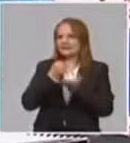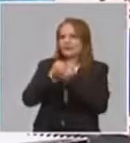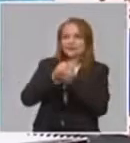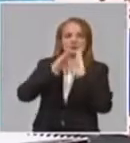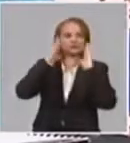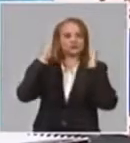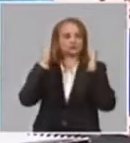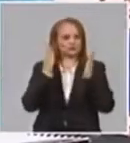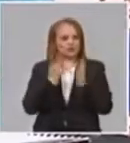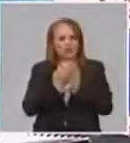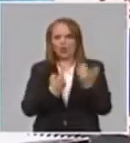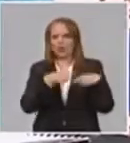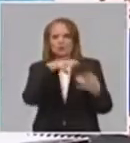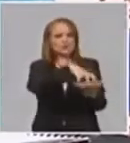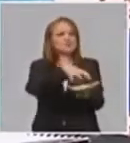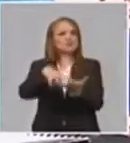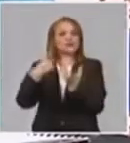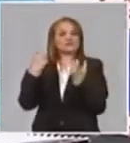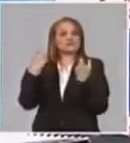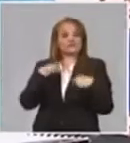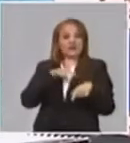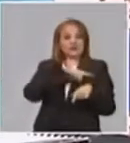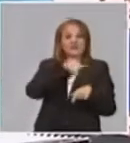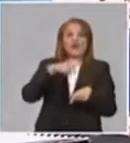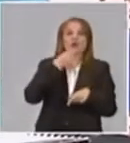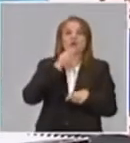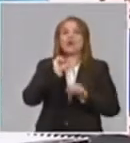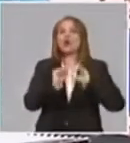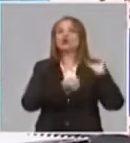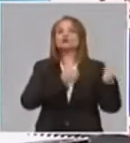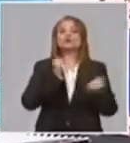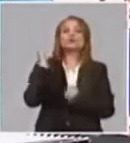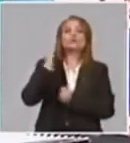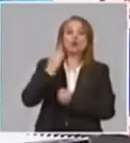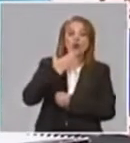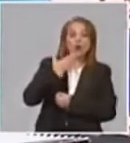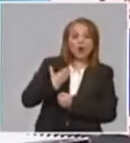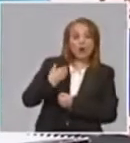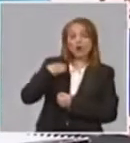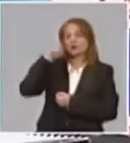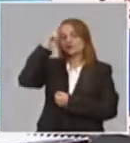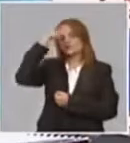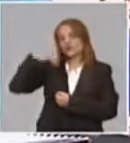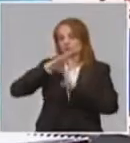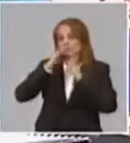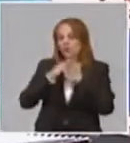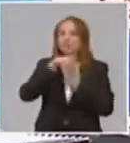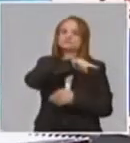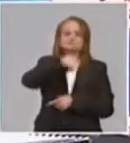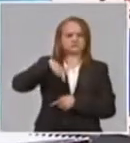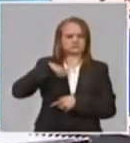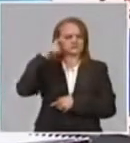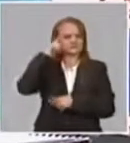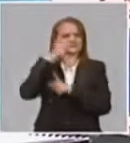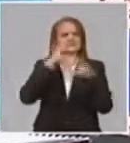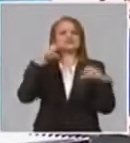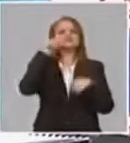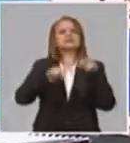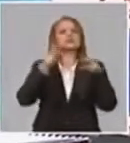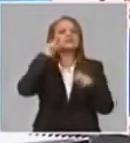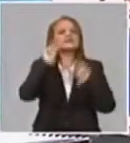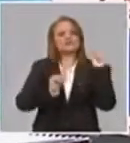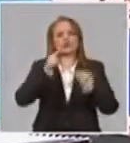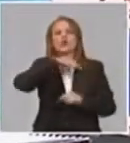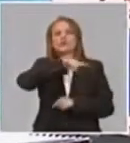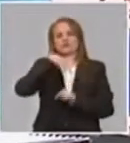su atención en los temas de seguridad biológica, ahí están presentes nuestros científicos y nuestros trabajadores. Y, finalmente, una mirada